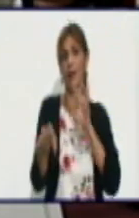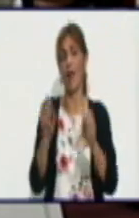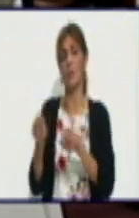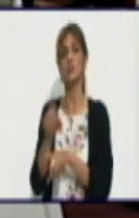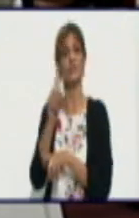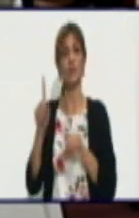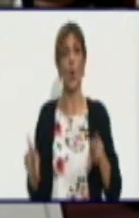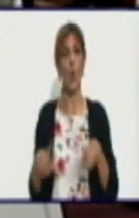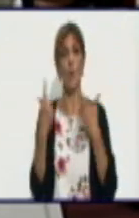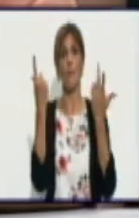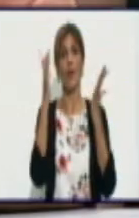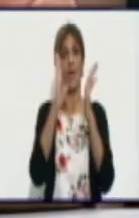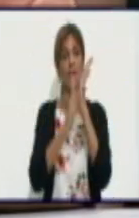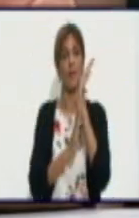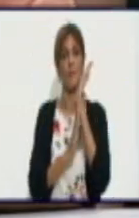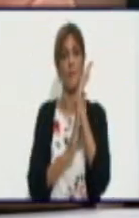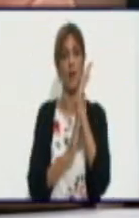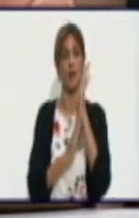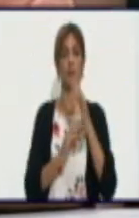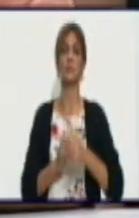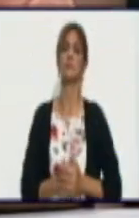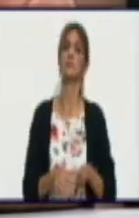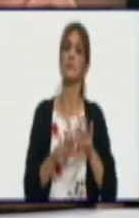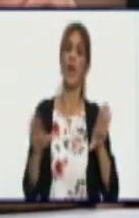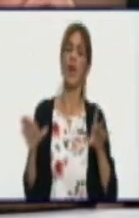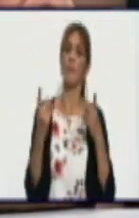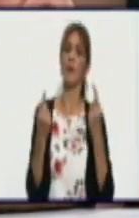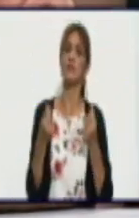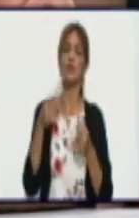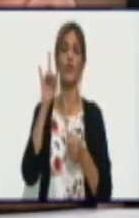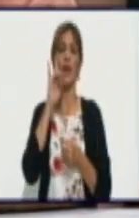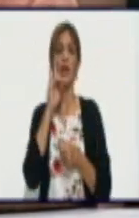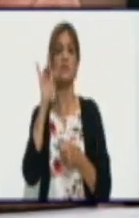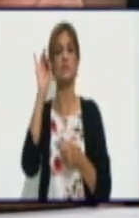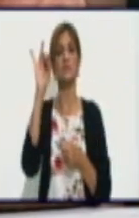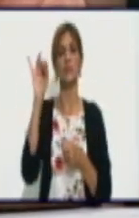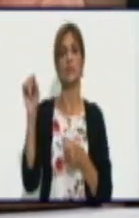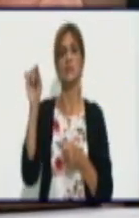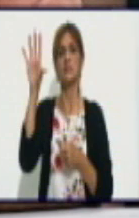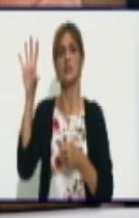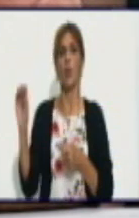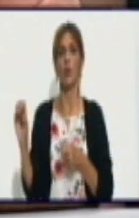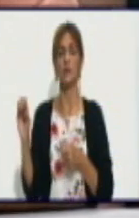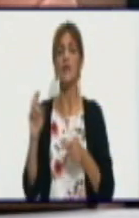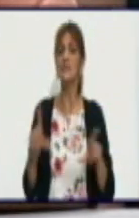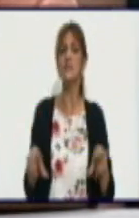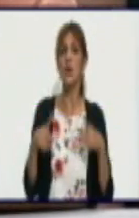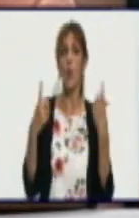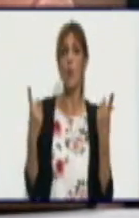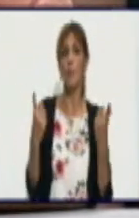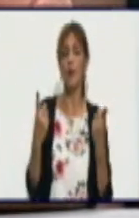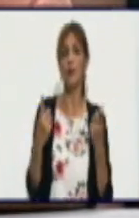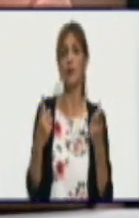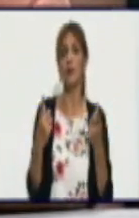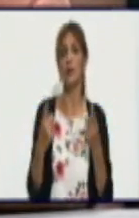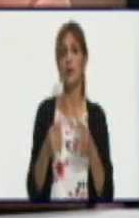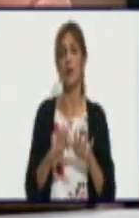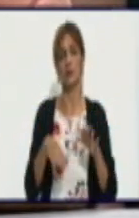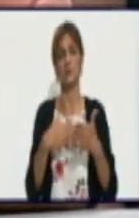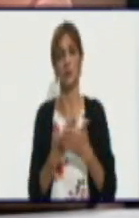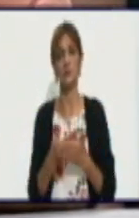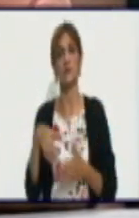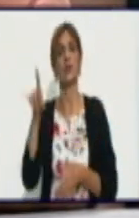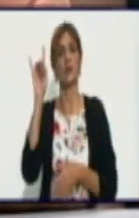en el mes, el precio de la leche es 7.50. Si cumple o sobrecumple, aunque sea con un solo litro, el productor entonces